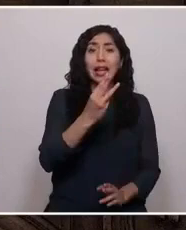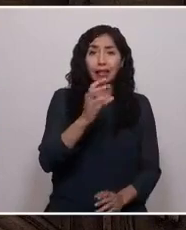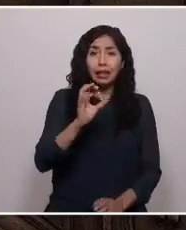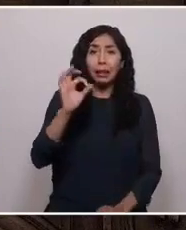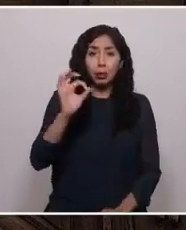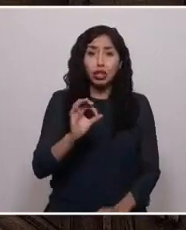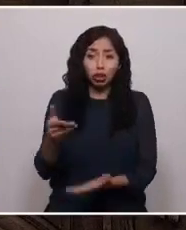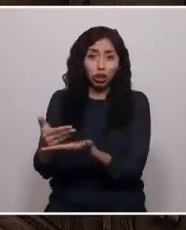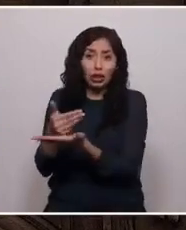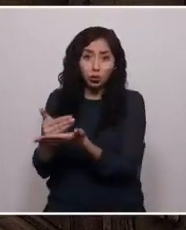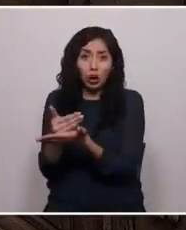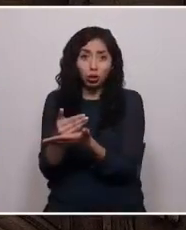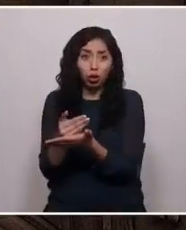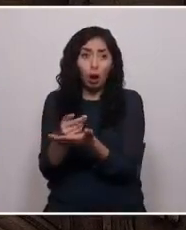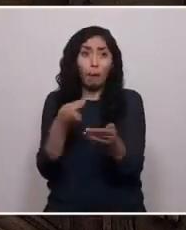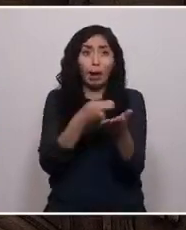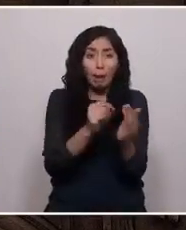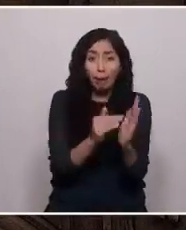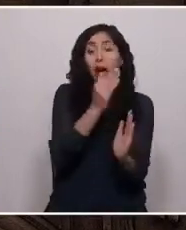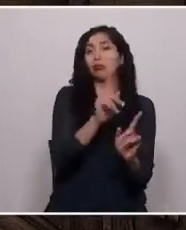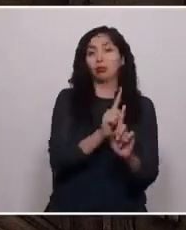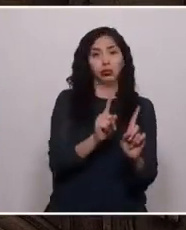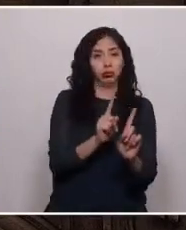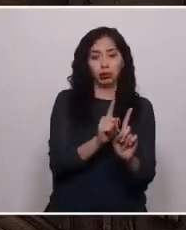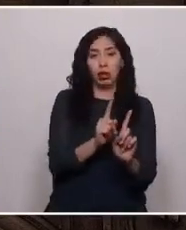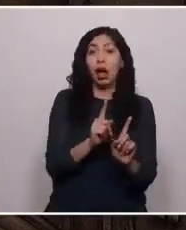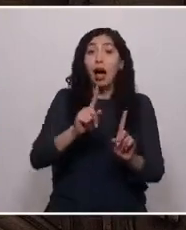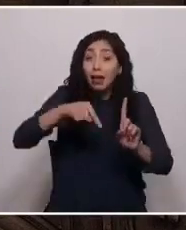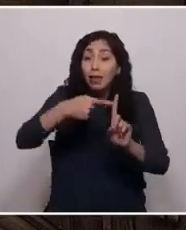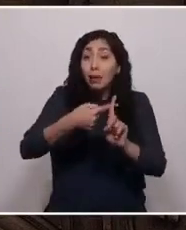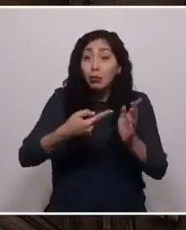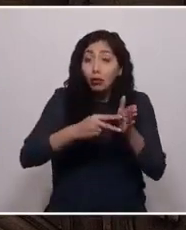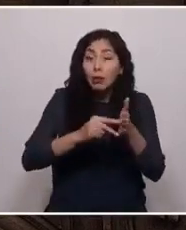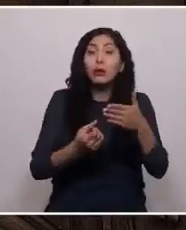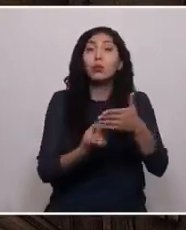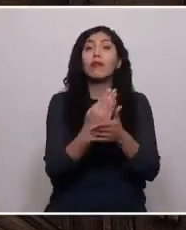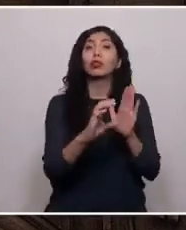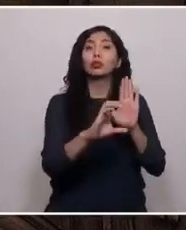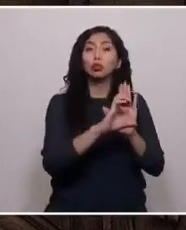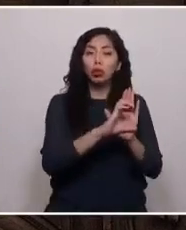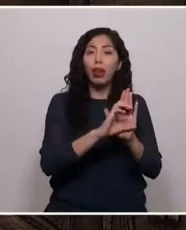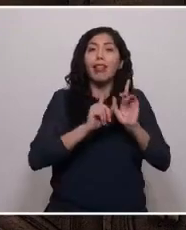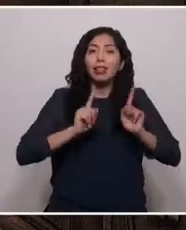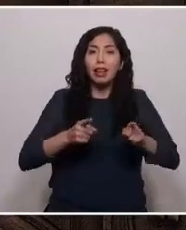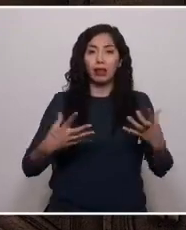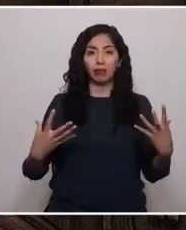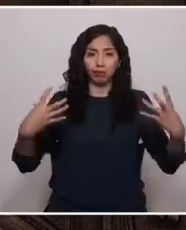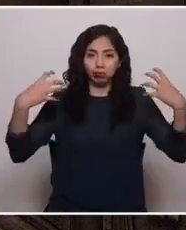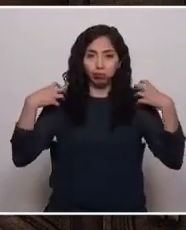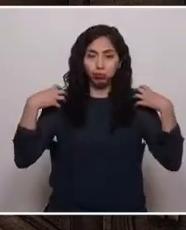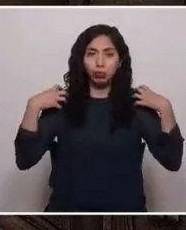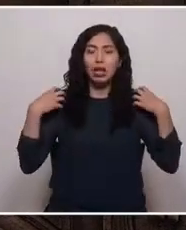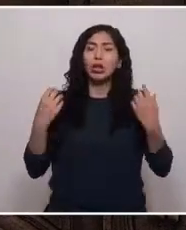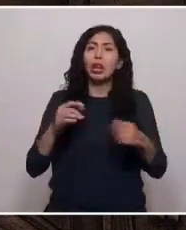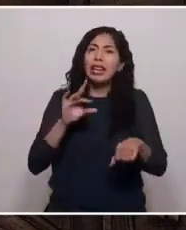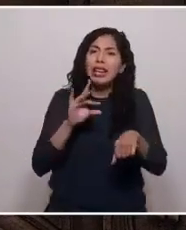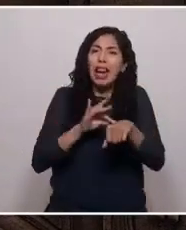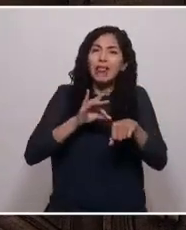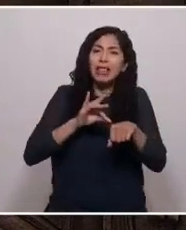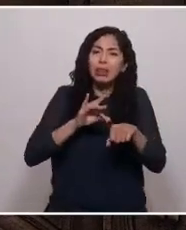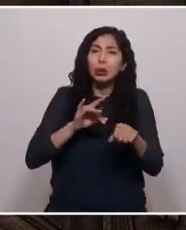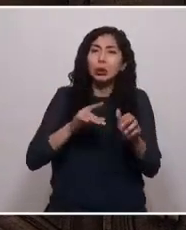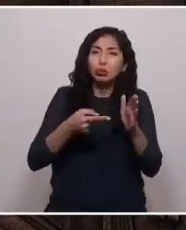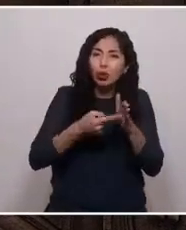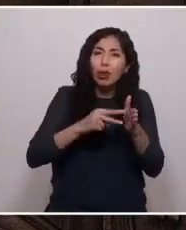Además de la crisis social a la que me refiero, la nueva constitución debe hacerse cargo de la grave crisis política asociada a la